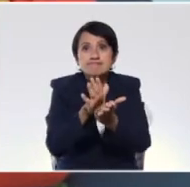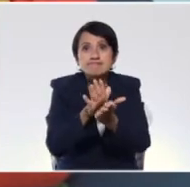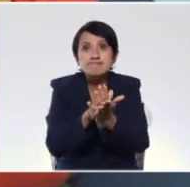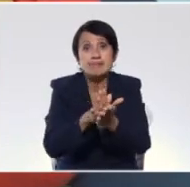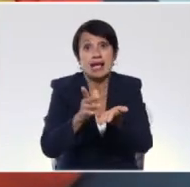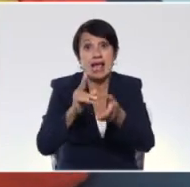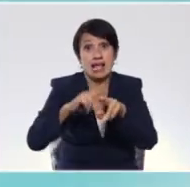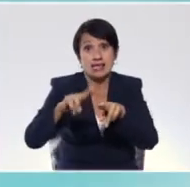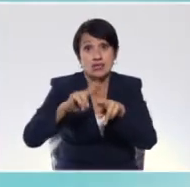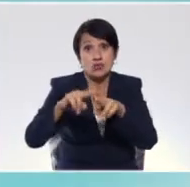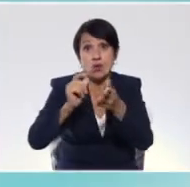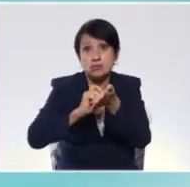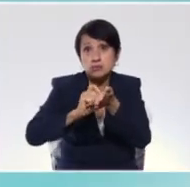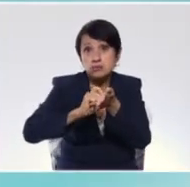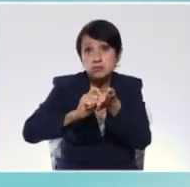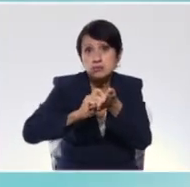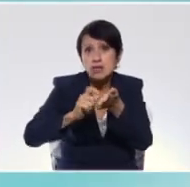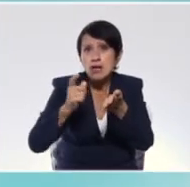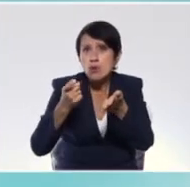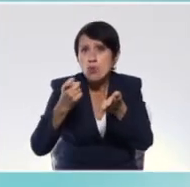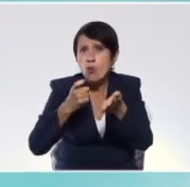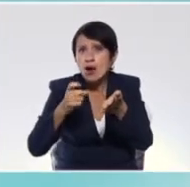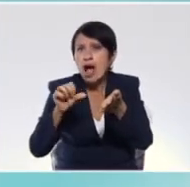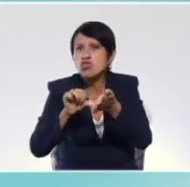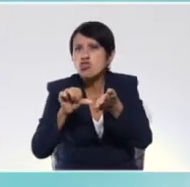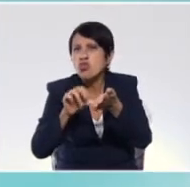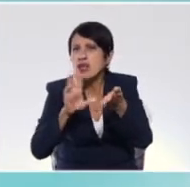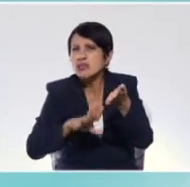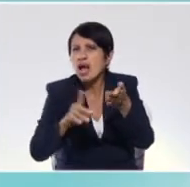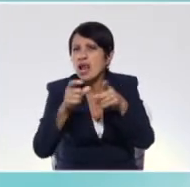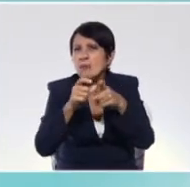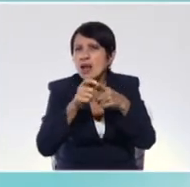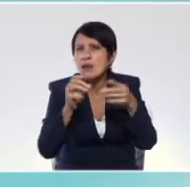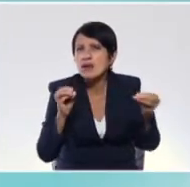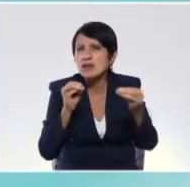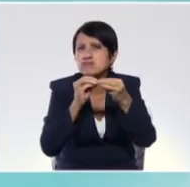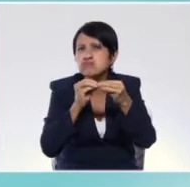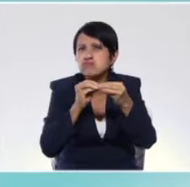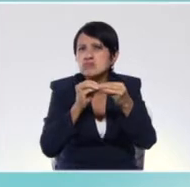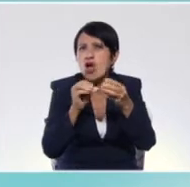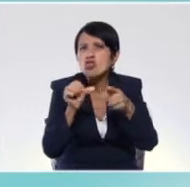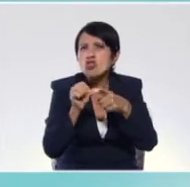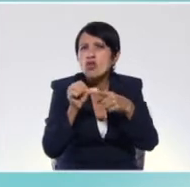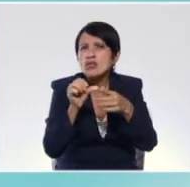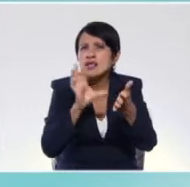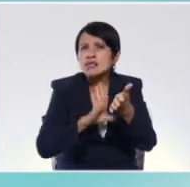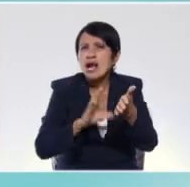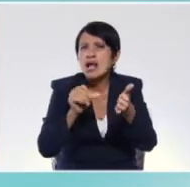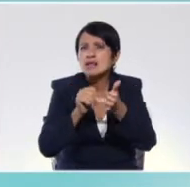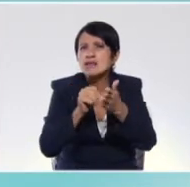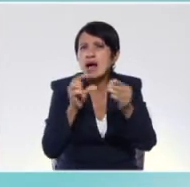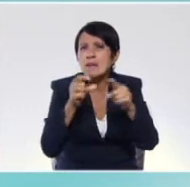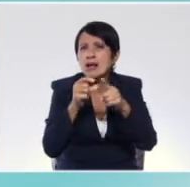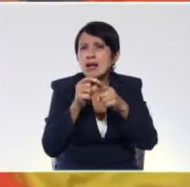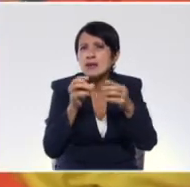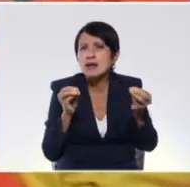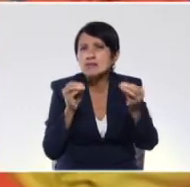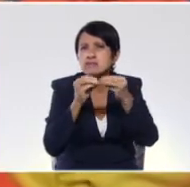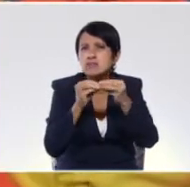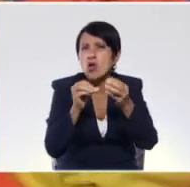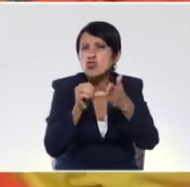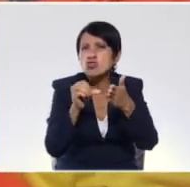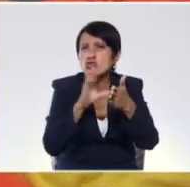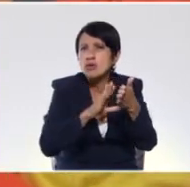y vaya buscando dónde estará la palabra. ¿Aquí? ¡Mmm! No. ¿Aquí?